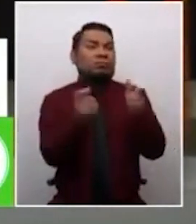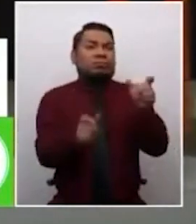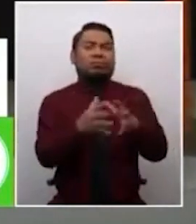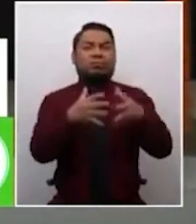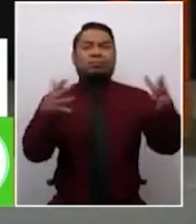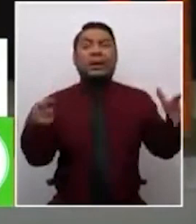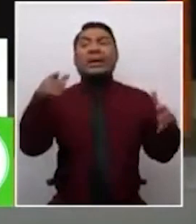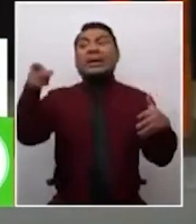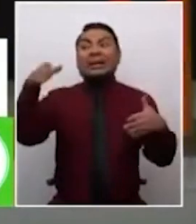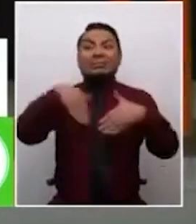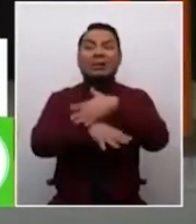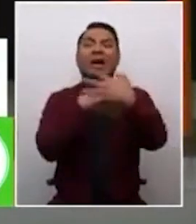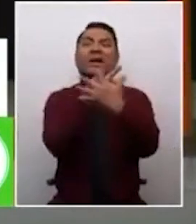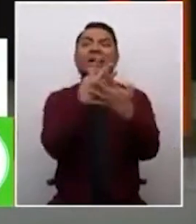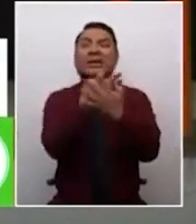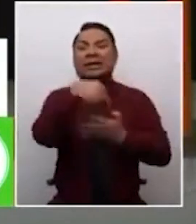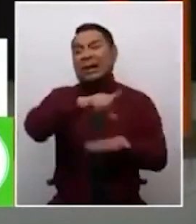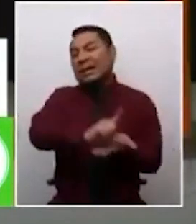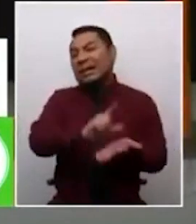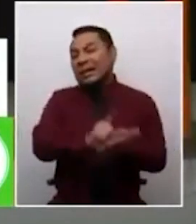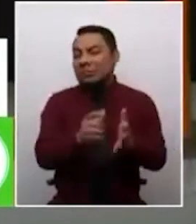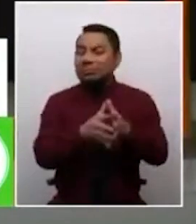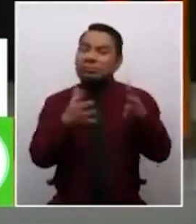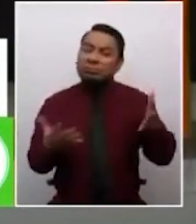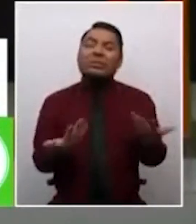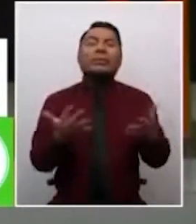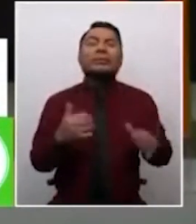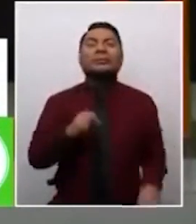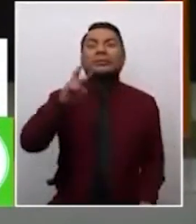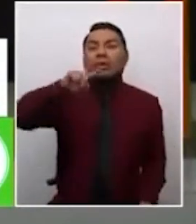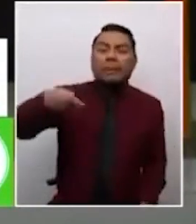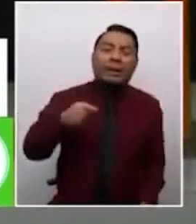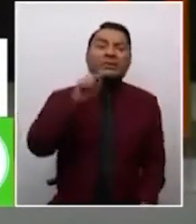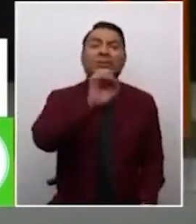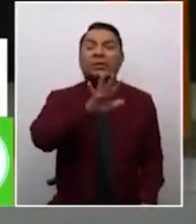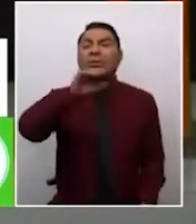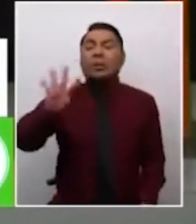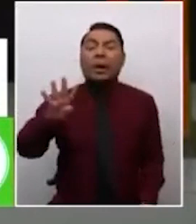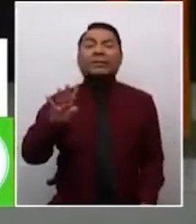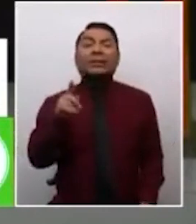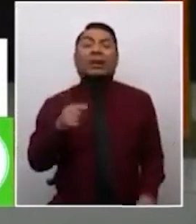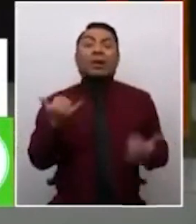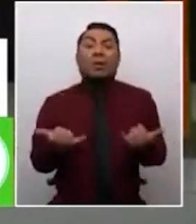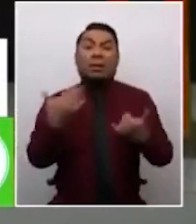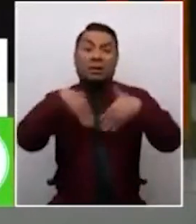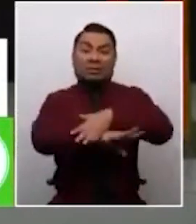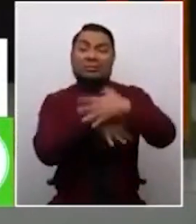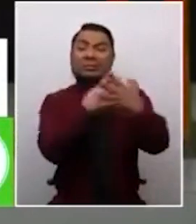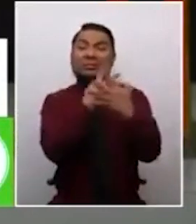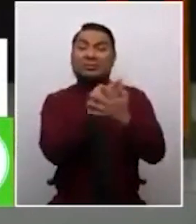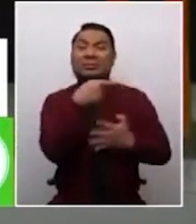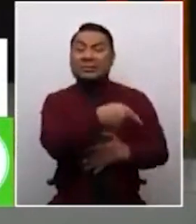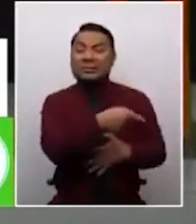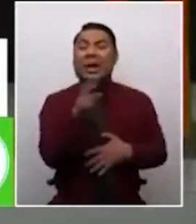penitenciaria en Lima, sobre todo. Tenemos 2.054 internos hoy en las